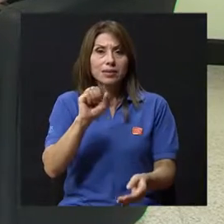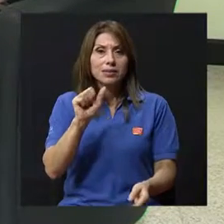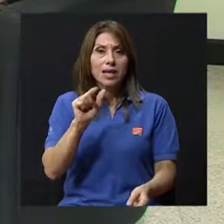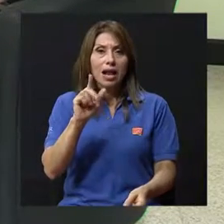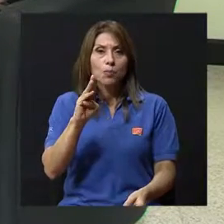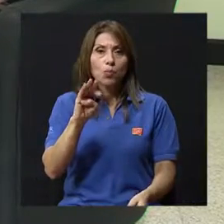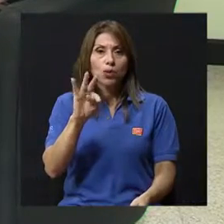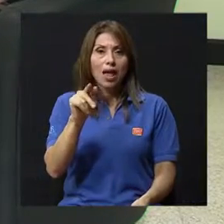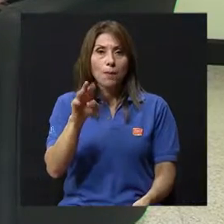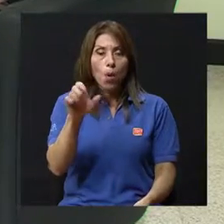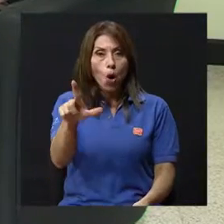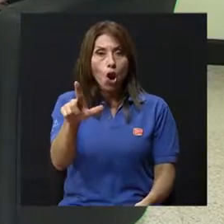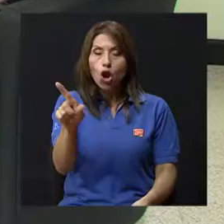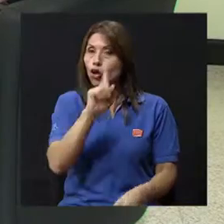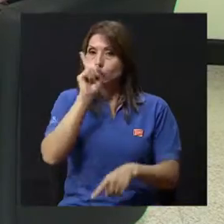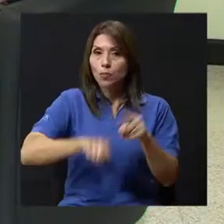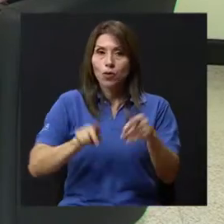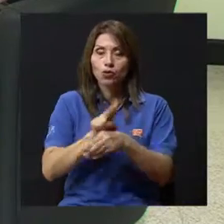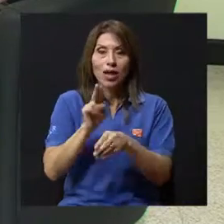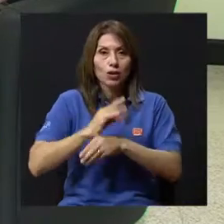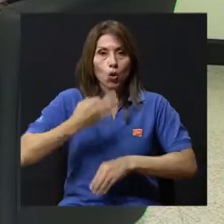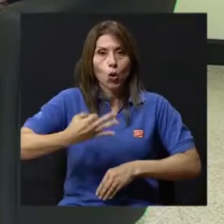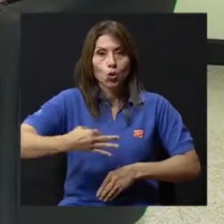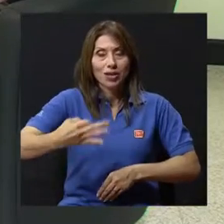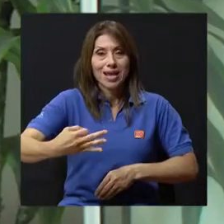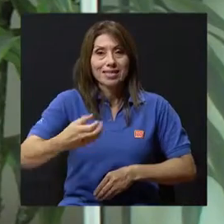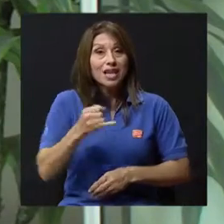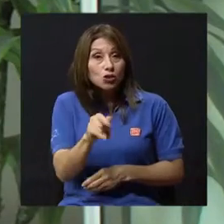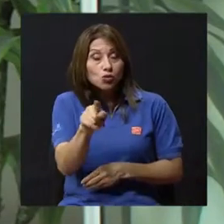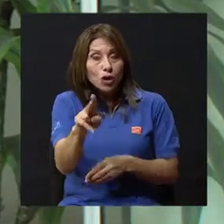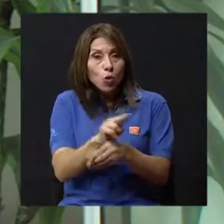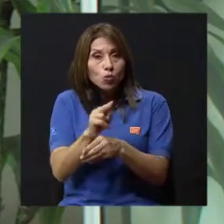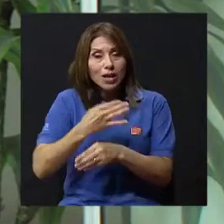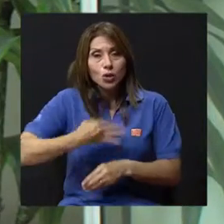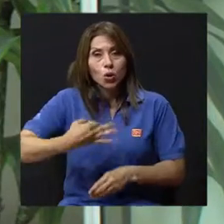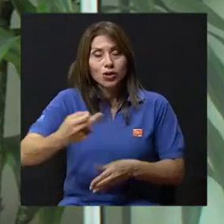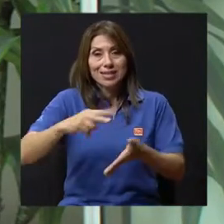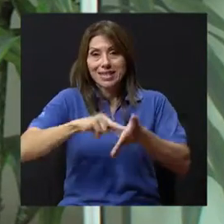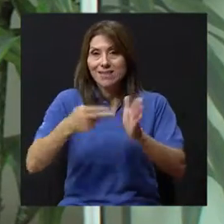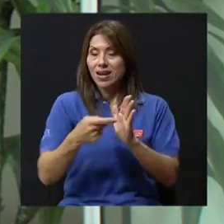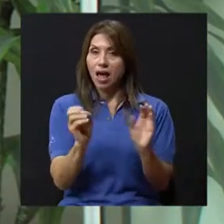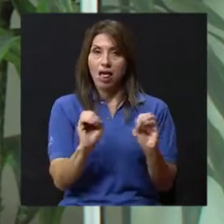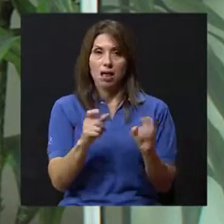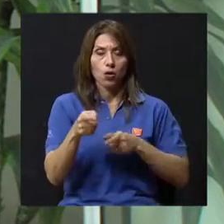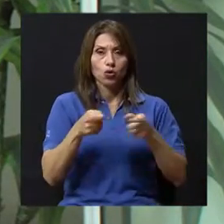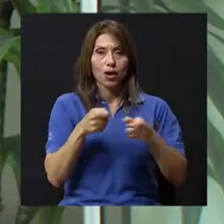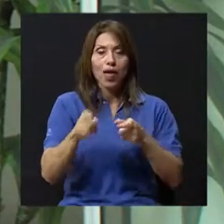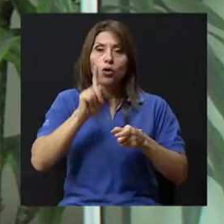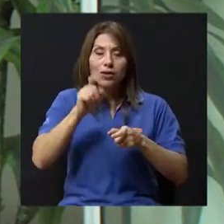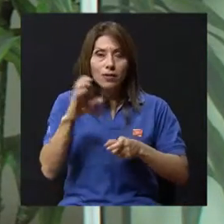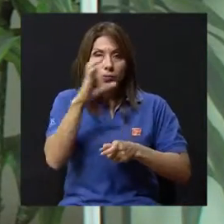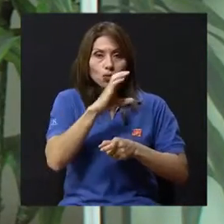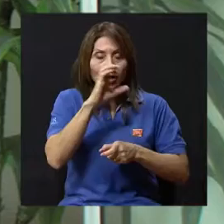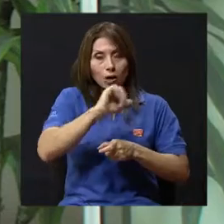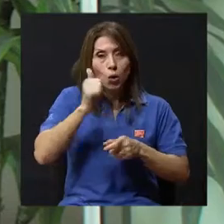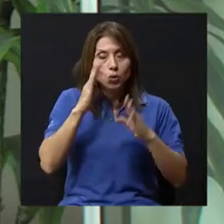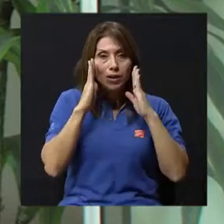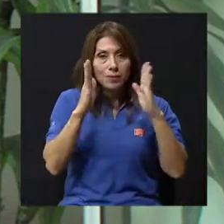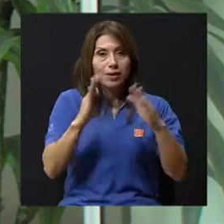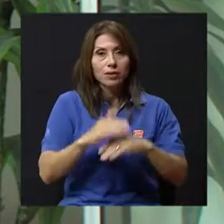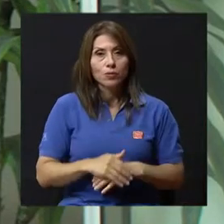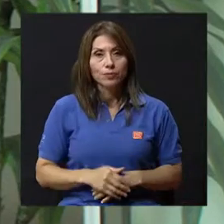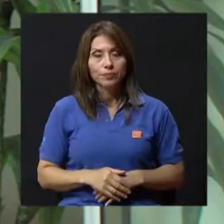que no se debe utilizar todos los días, porque si se utiliza todos los días, quiere decir que no está controlado y que tiene que buscar un tratamiento de control.